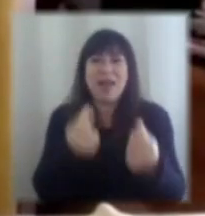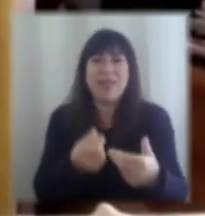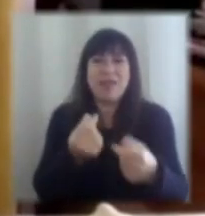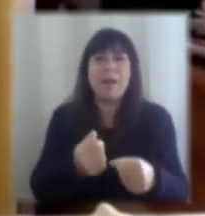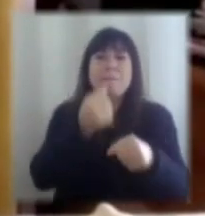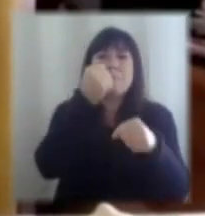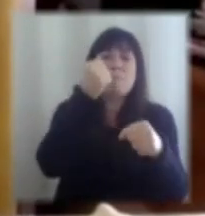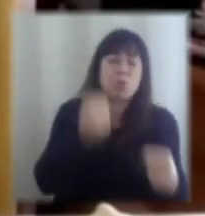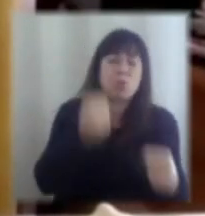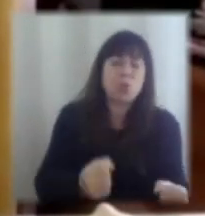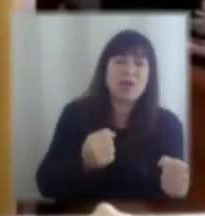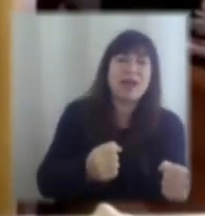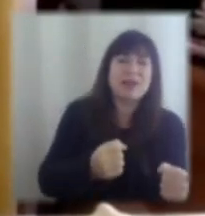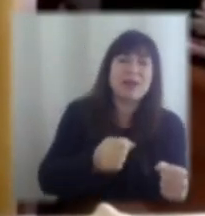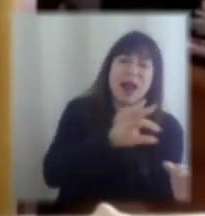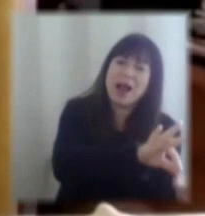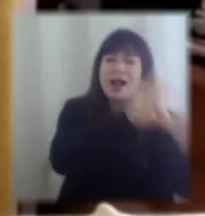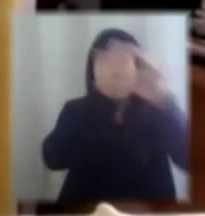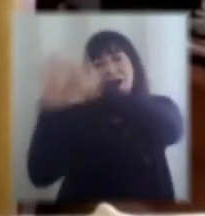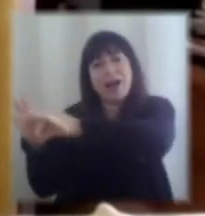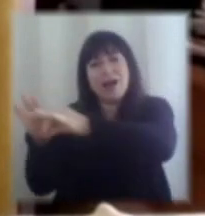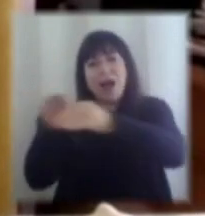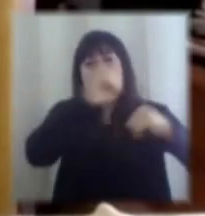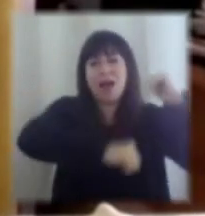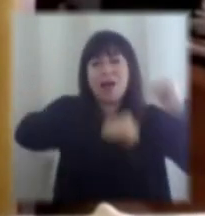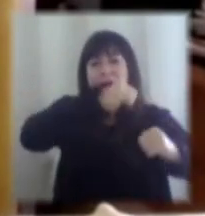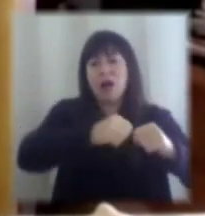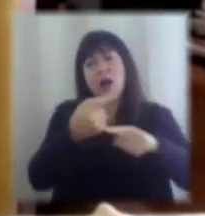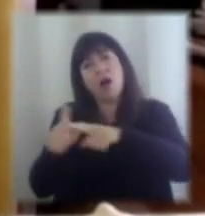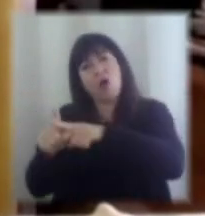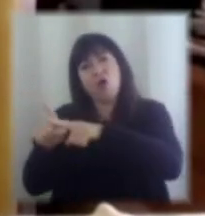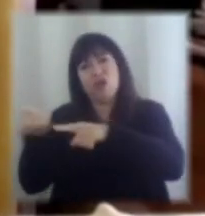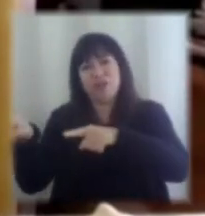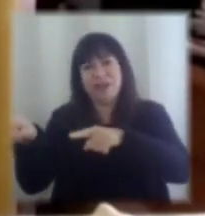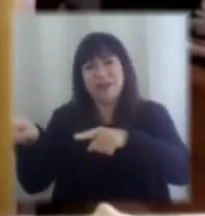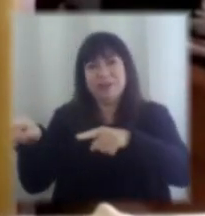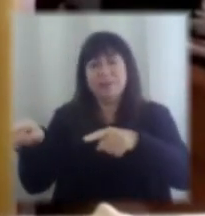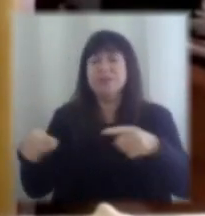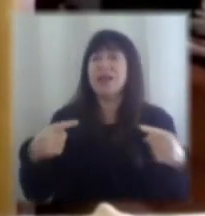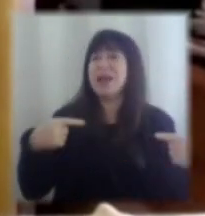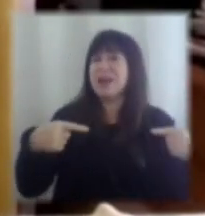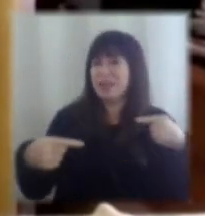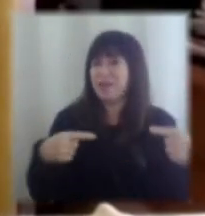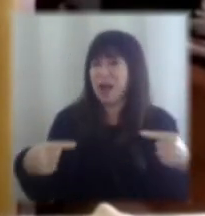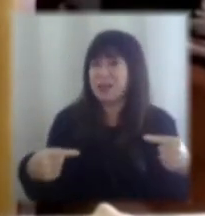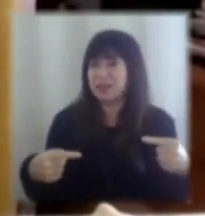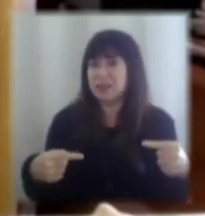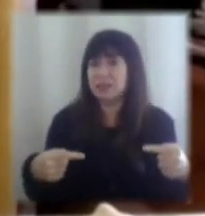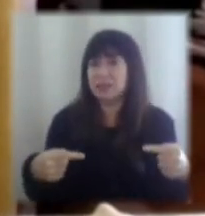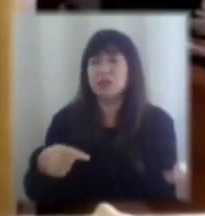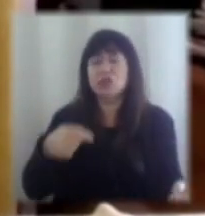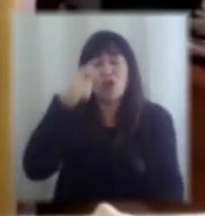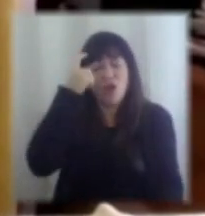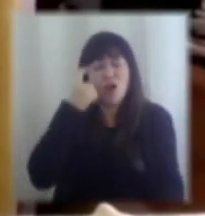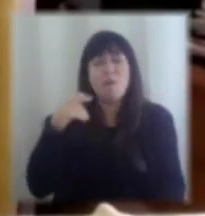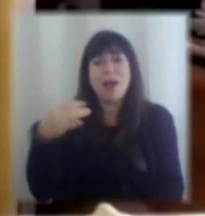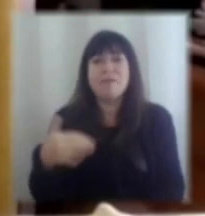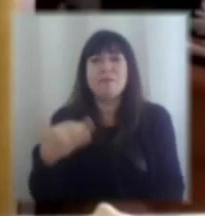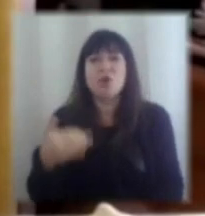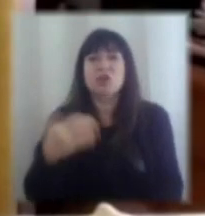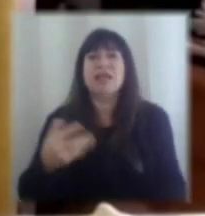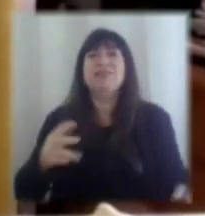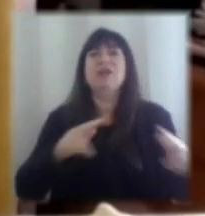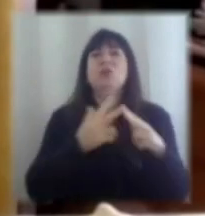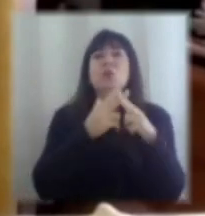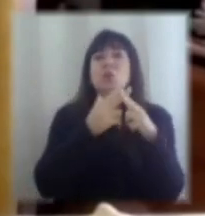industria a otra. En definitiva, Bernardo, creo que el debate más sustantivo que debiéramos construir